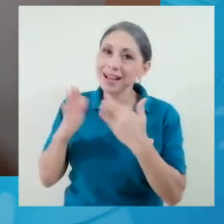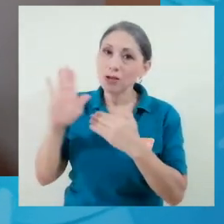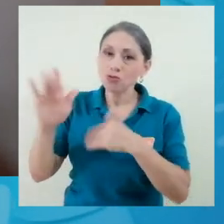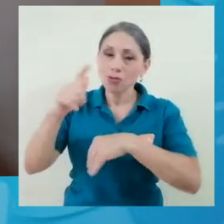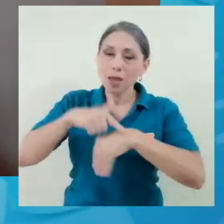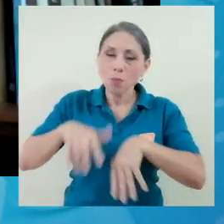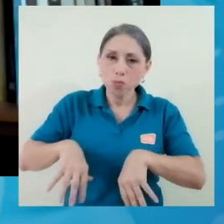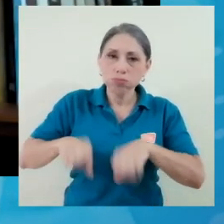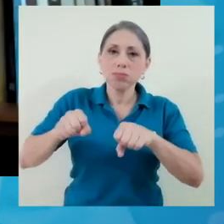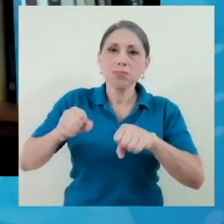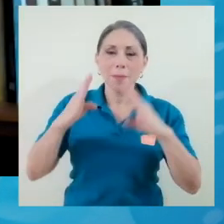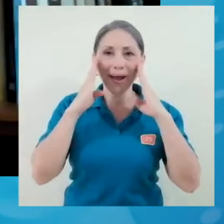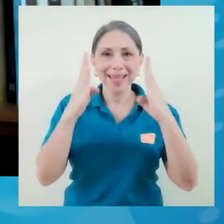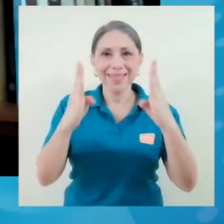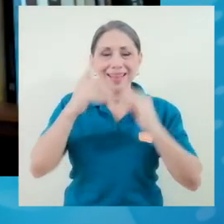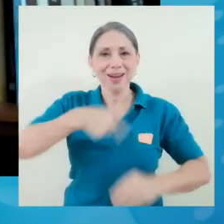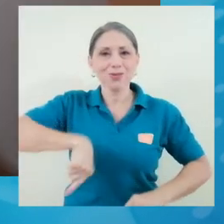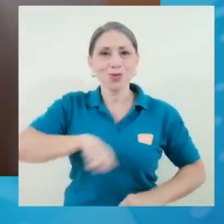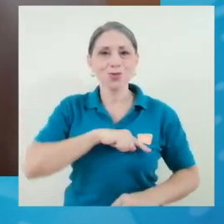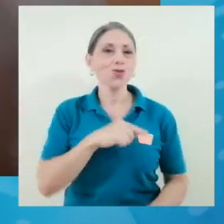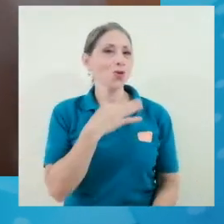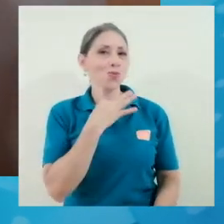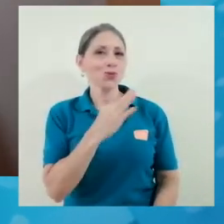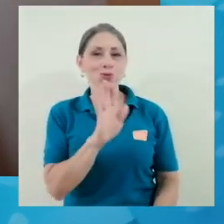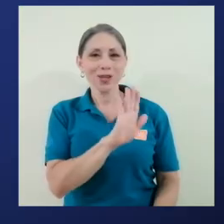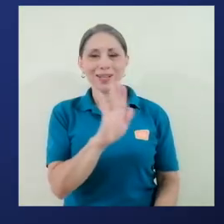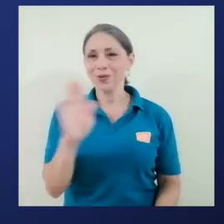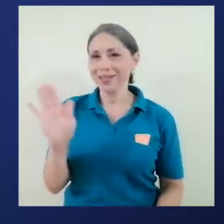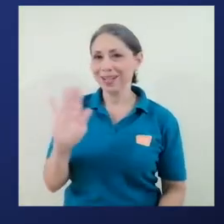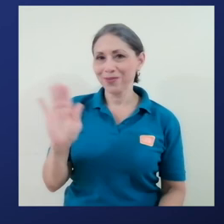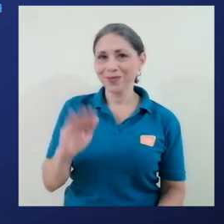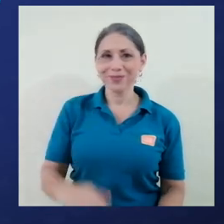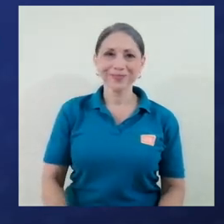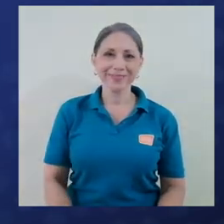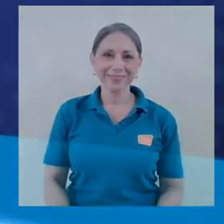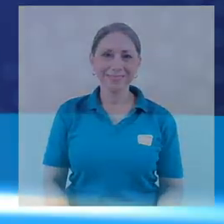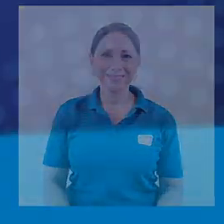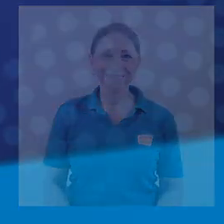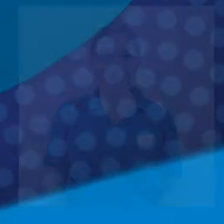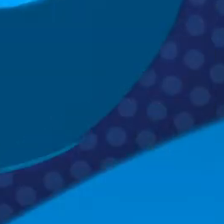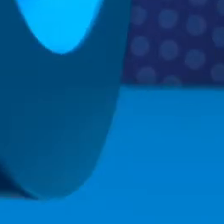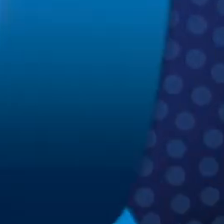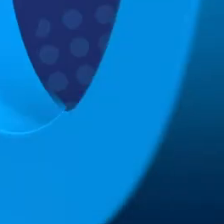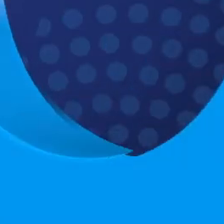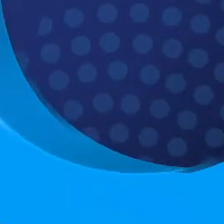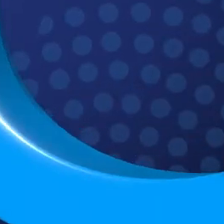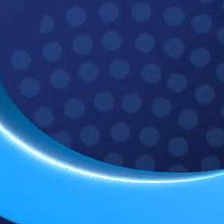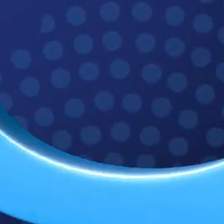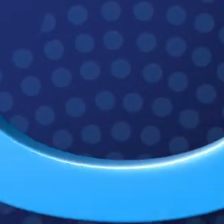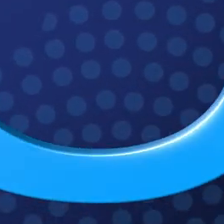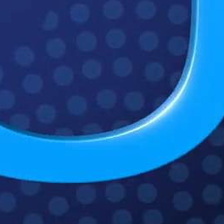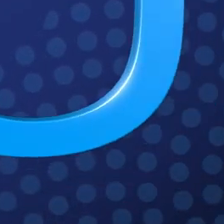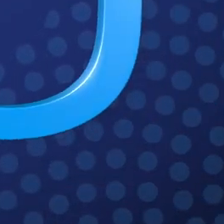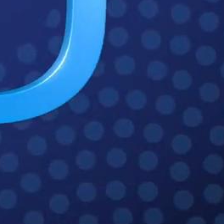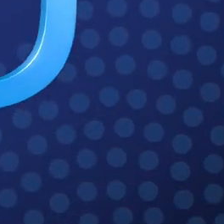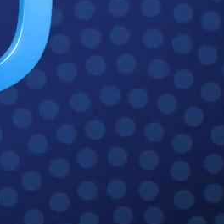atendernos aquí. Mucho gusto. Hasta luego, María. Hasta luego. ¡Gracias! ¡Gracias! ¡Gracias!